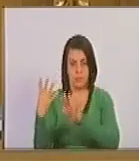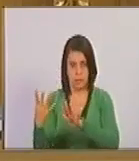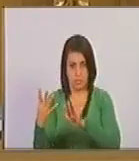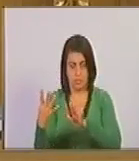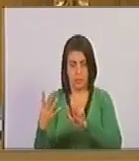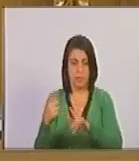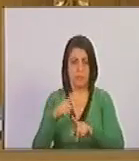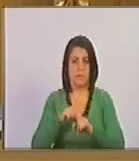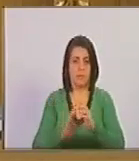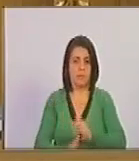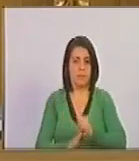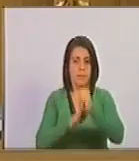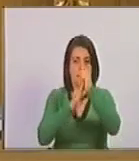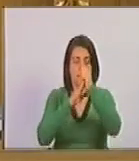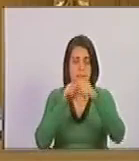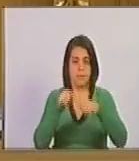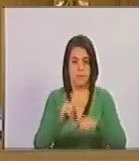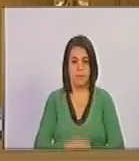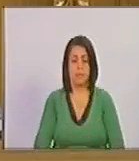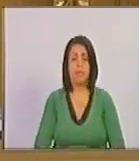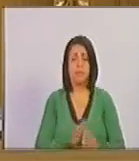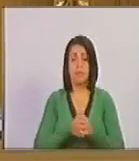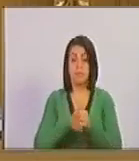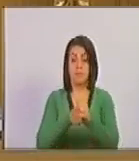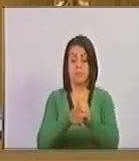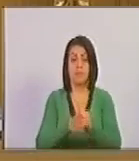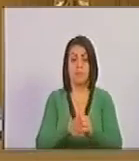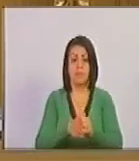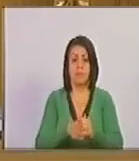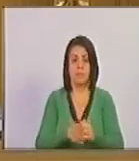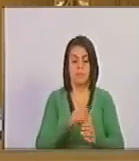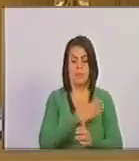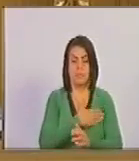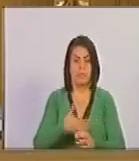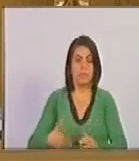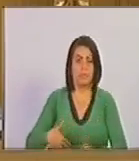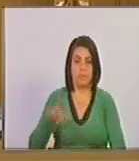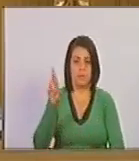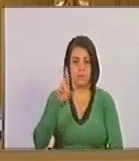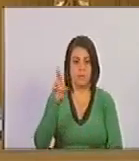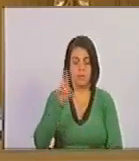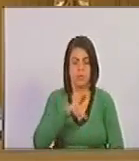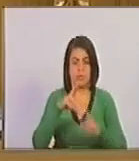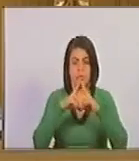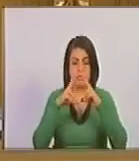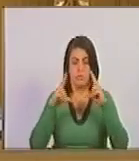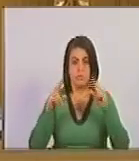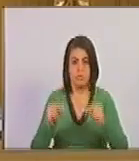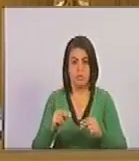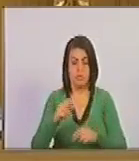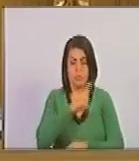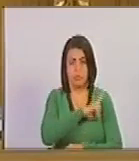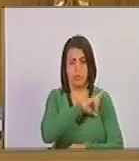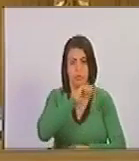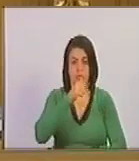bajo el liderazgo y la conducción del líder, presidente de la República de la Nicaragua, comandante Daniel Ortega